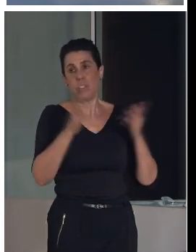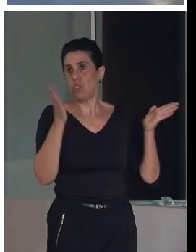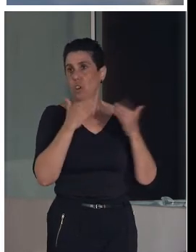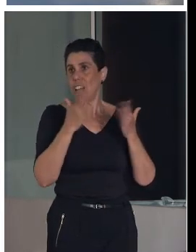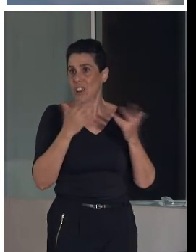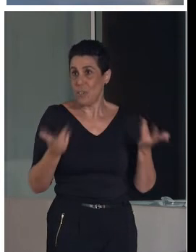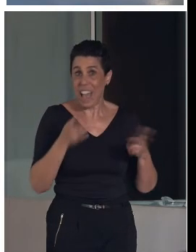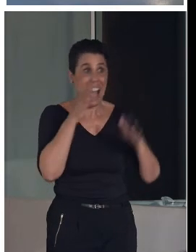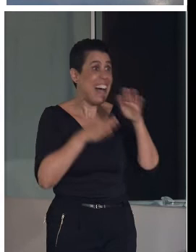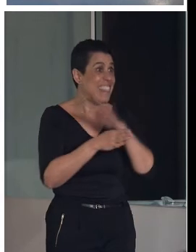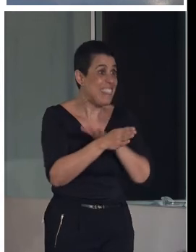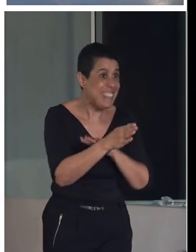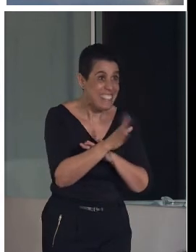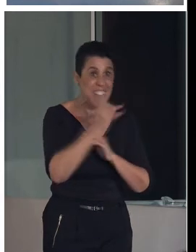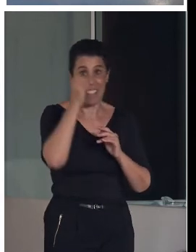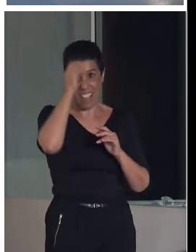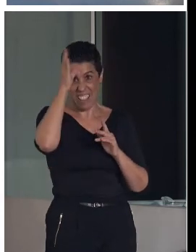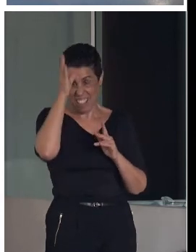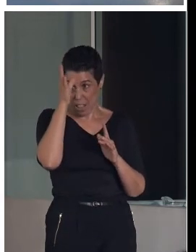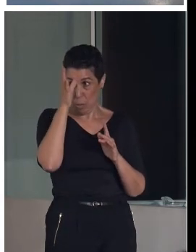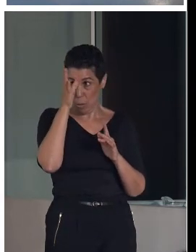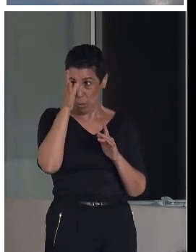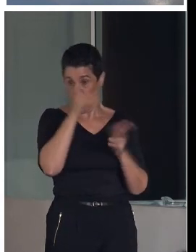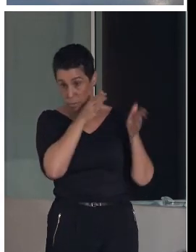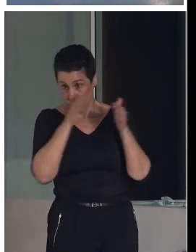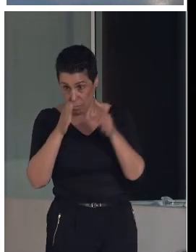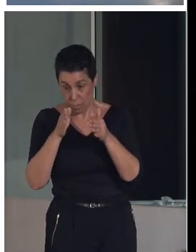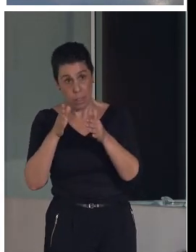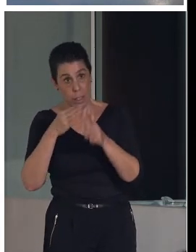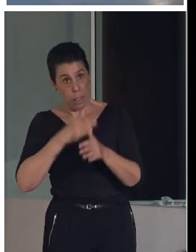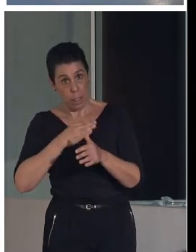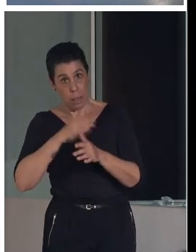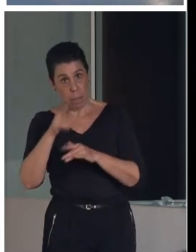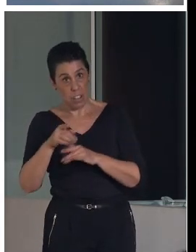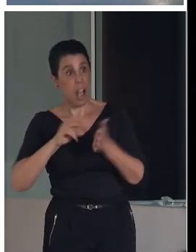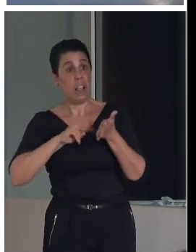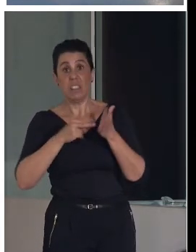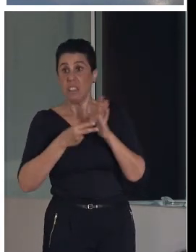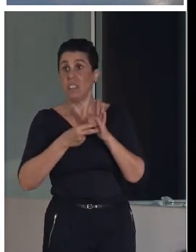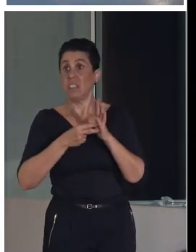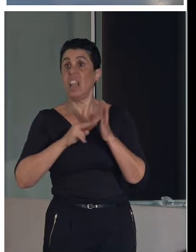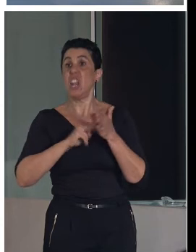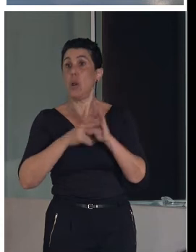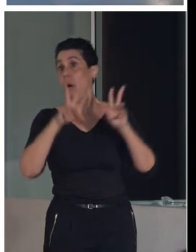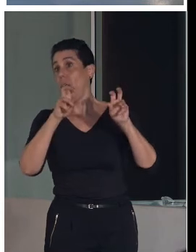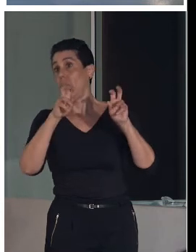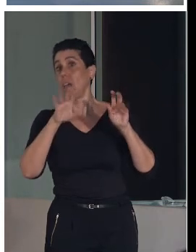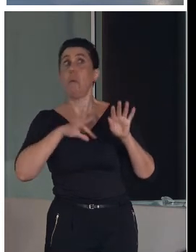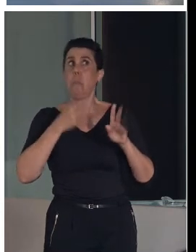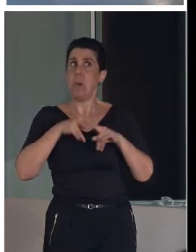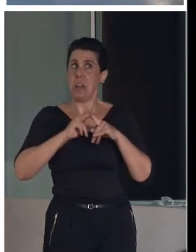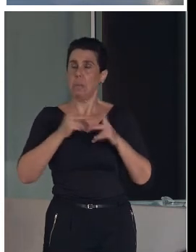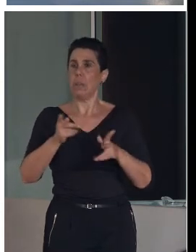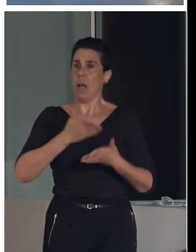intelectual al patrimonio, las tecnologías pueden ser una herramienta que te ayuden, pero no